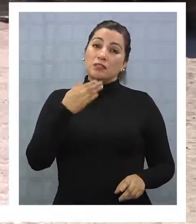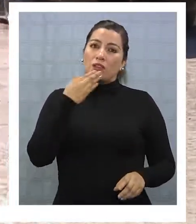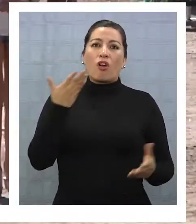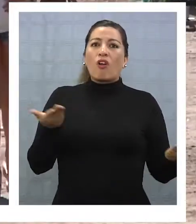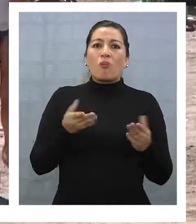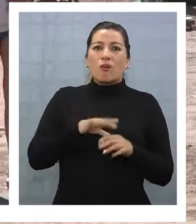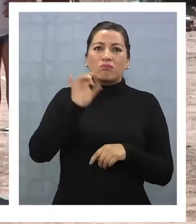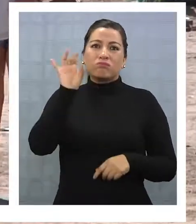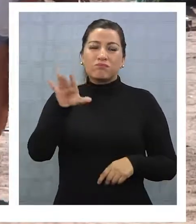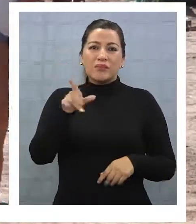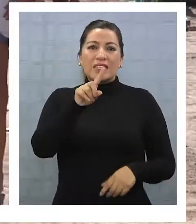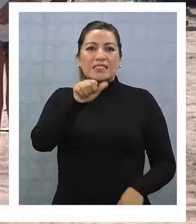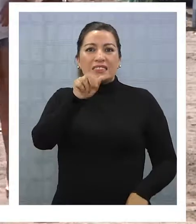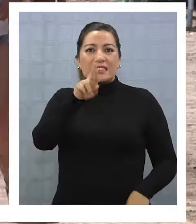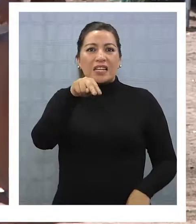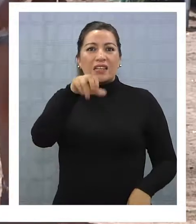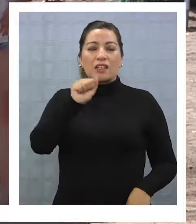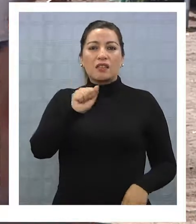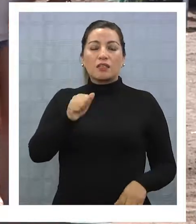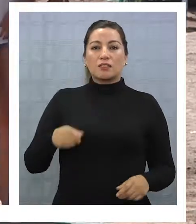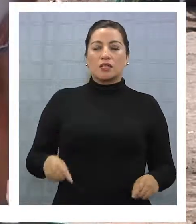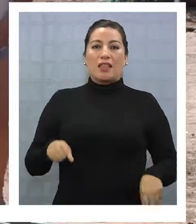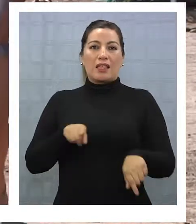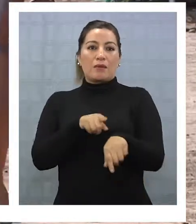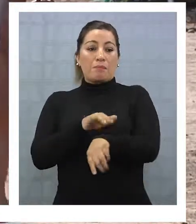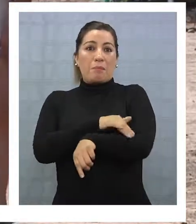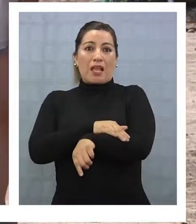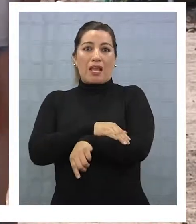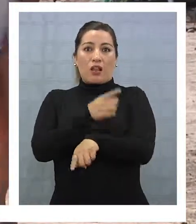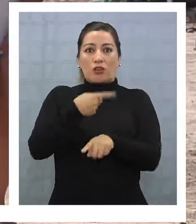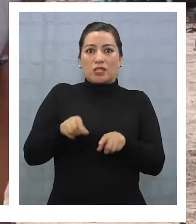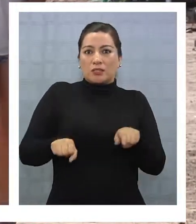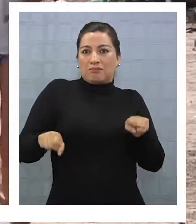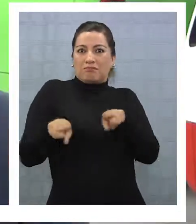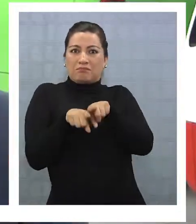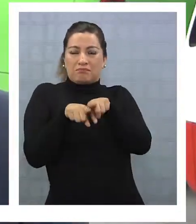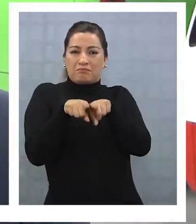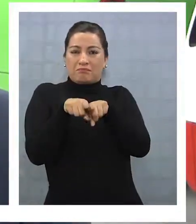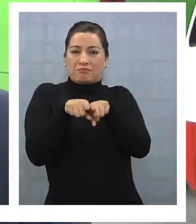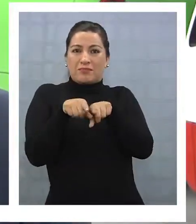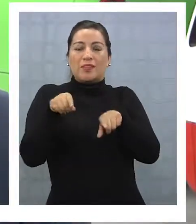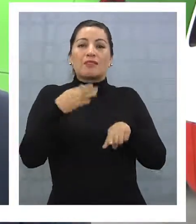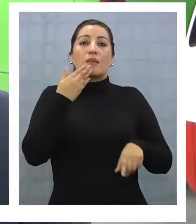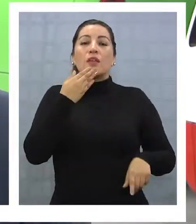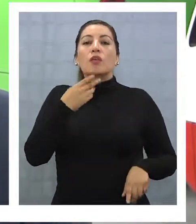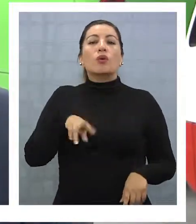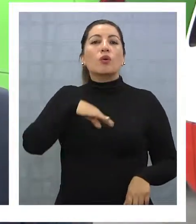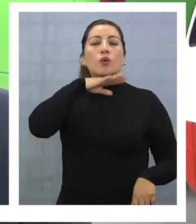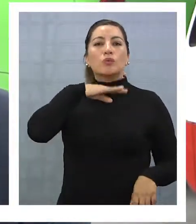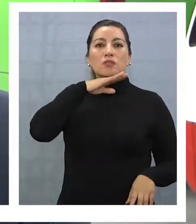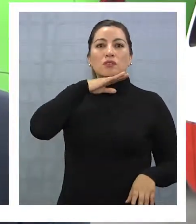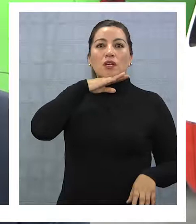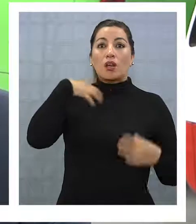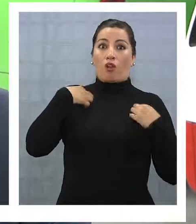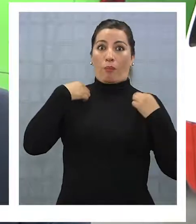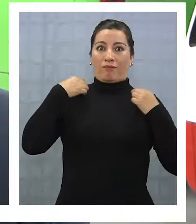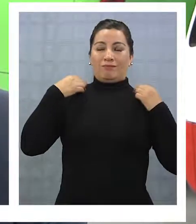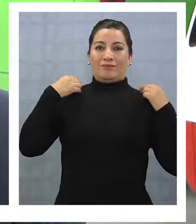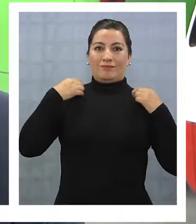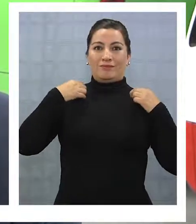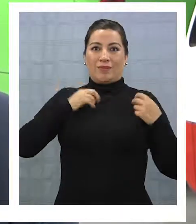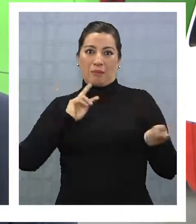contagios de la sarna tienen que ver con contacto directo, piel a piel, o el compartir, utilizar, intercambiar ropa.